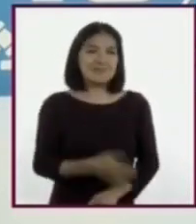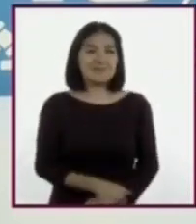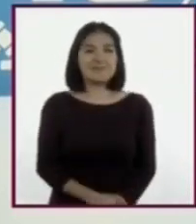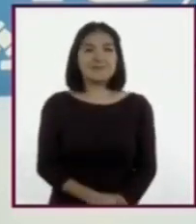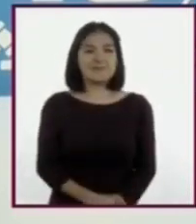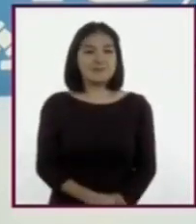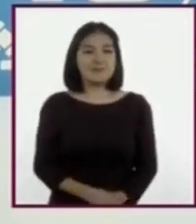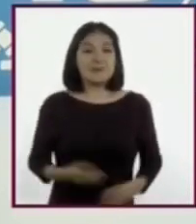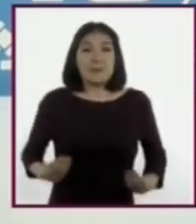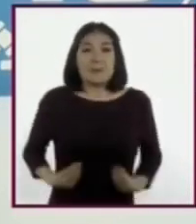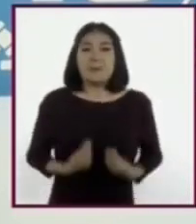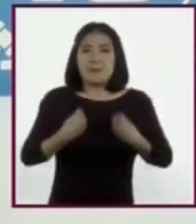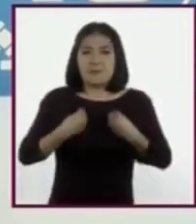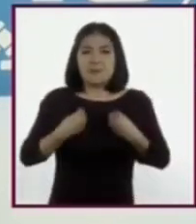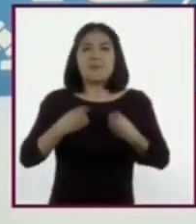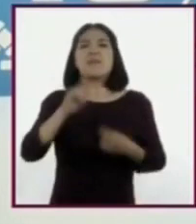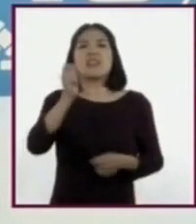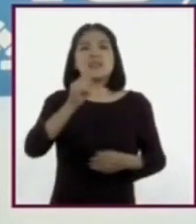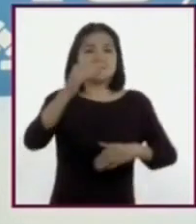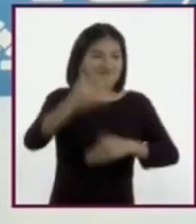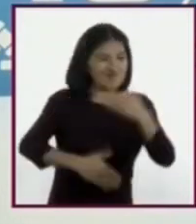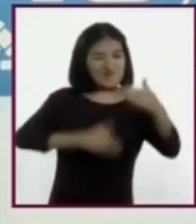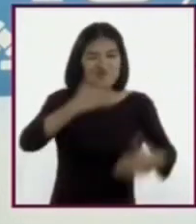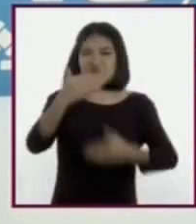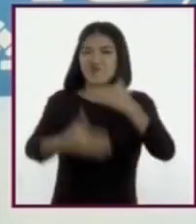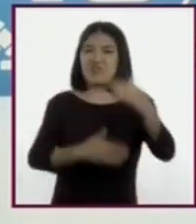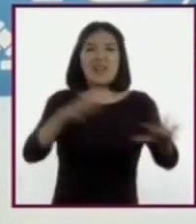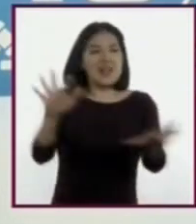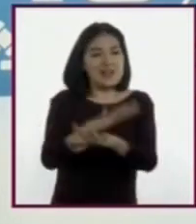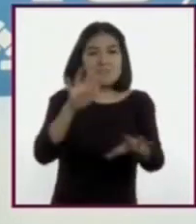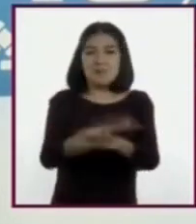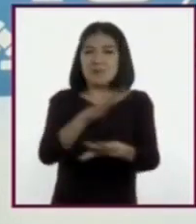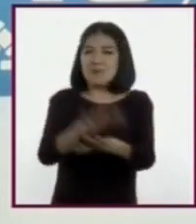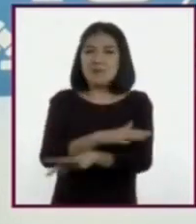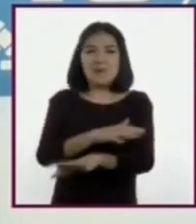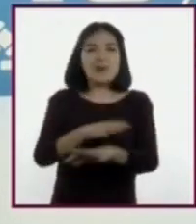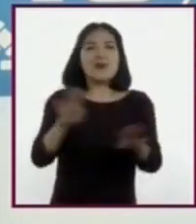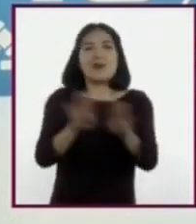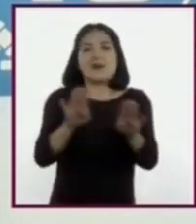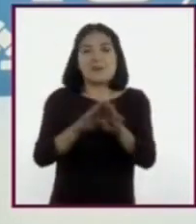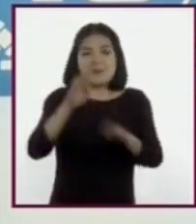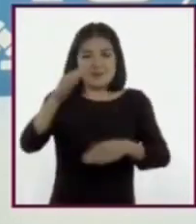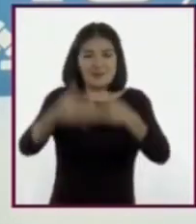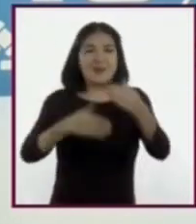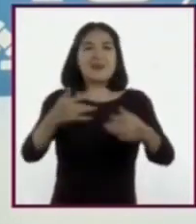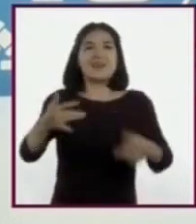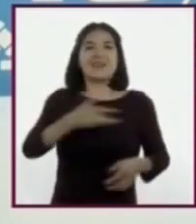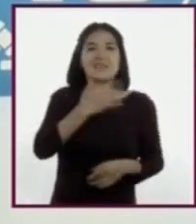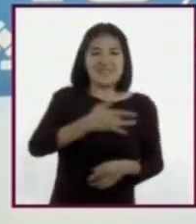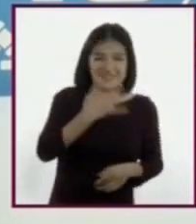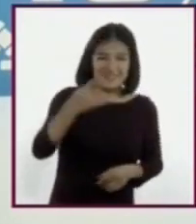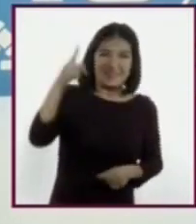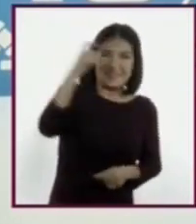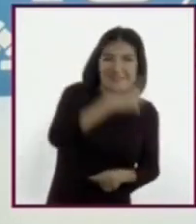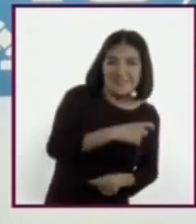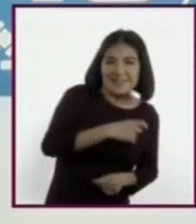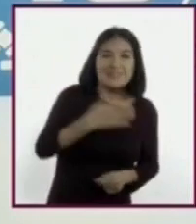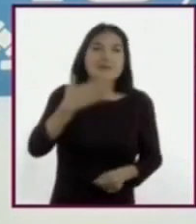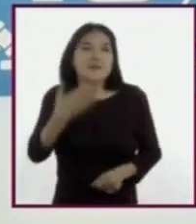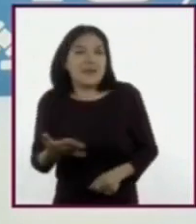La vida es un constante cambio y cada etapa tiene sus disfrutes, sus retos, sus preocupaciones.